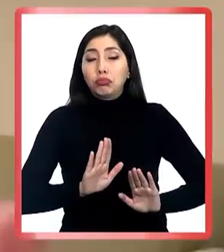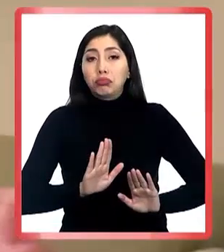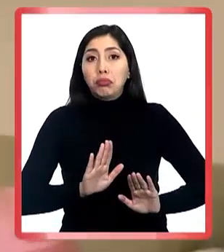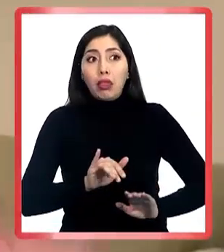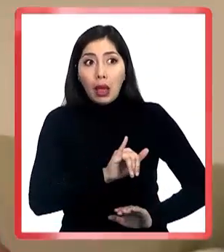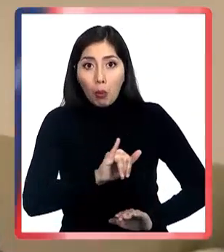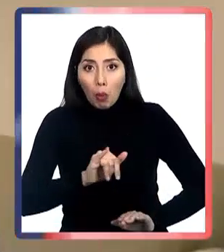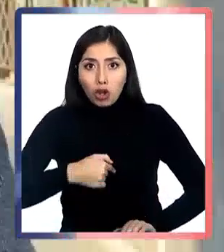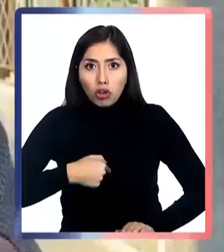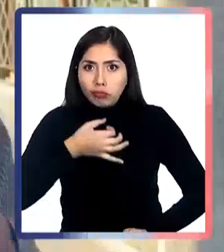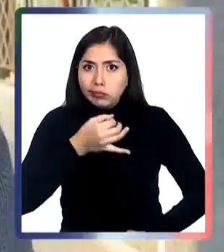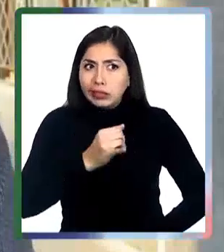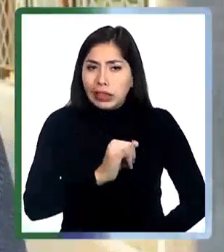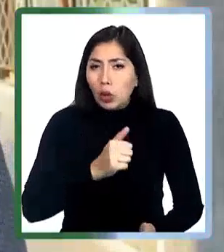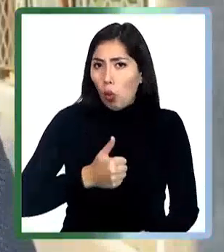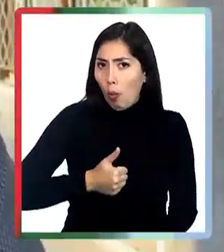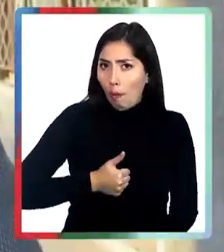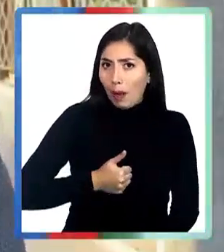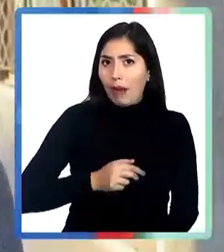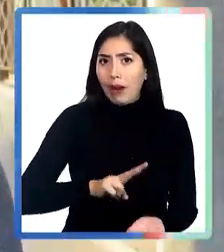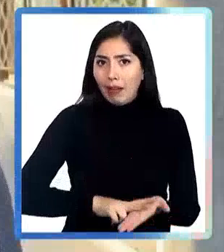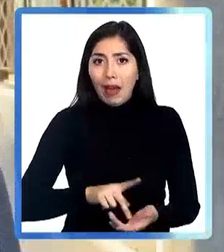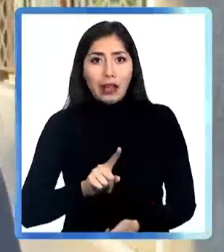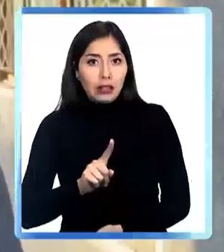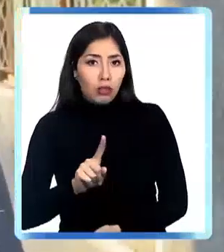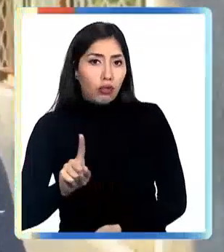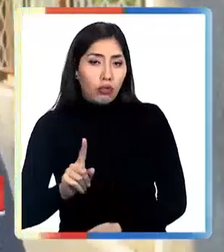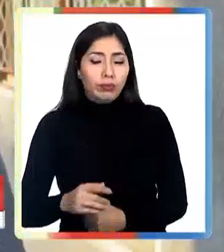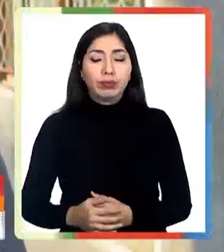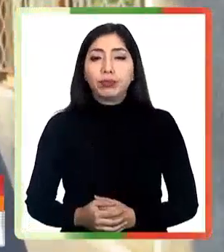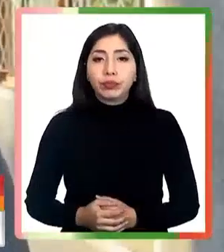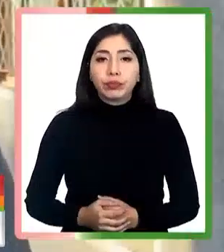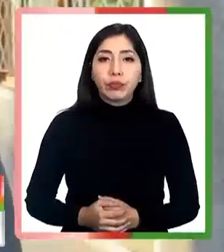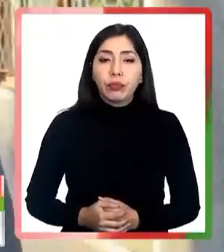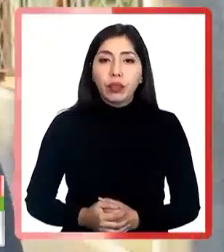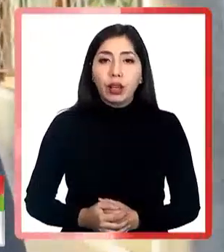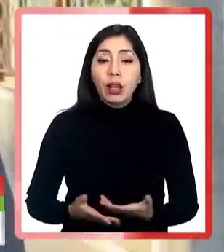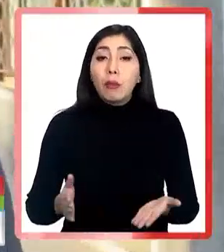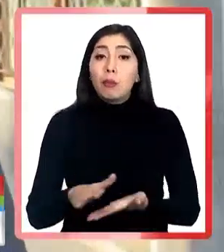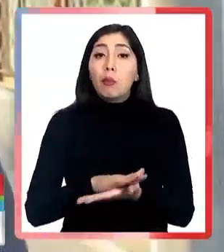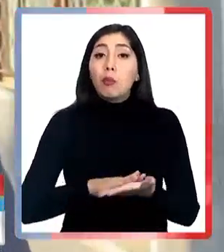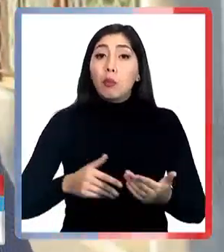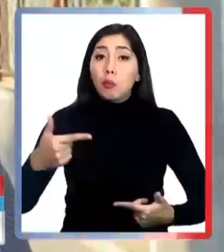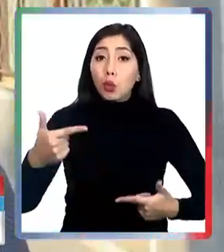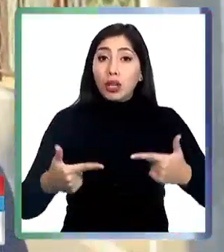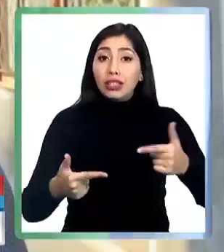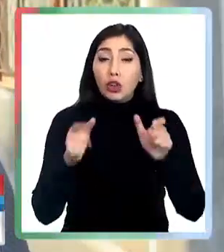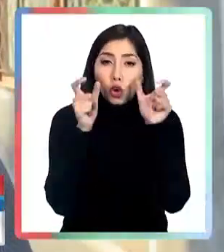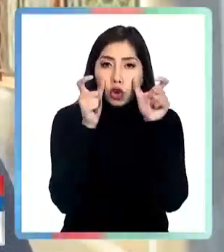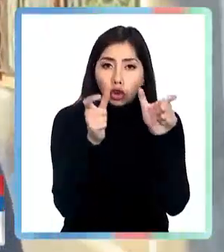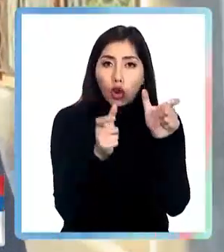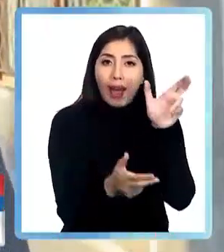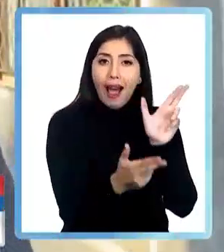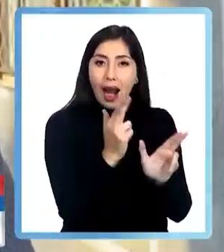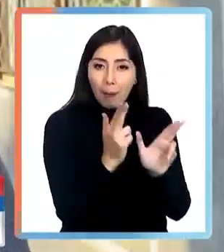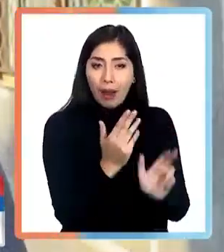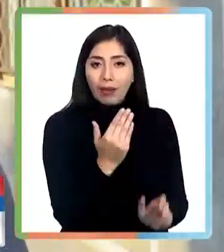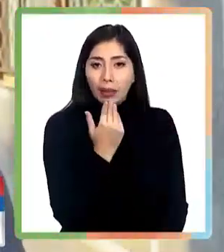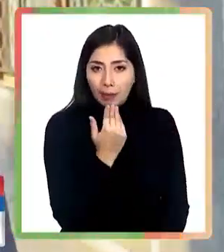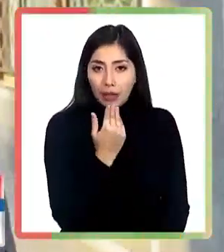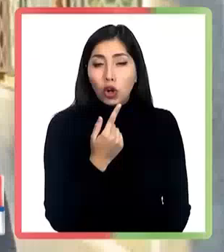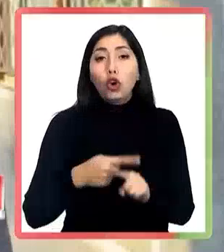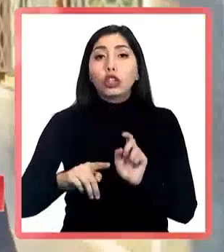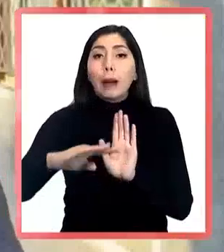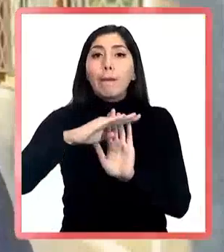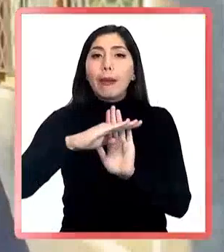cumpliendo a cabalidad. Medidas concretas en materia de seguridad, como por ejemplo la política radical de control de armas, y también medidas